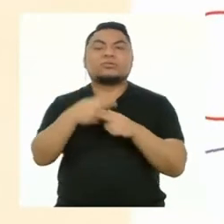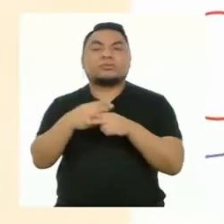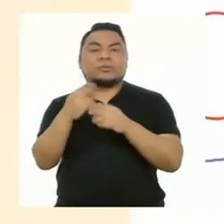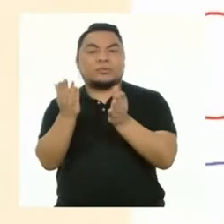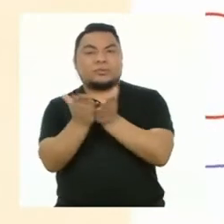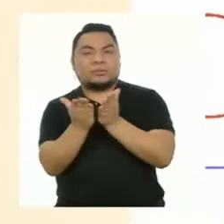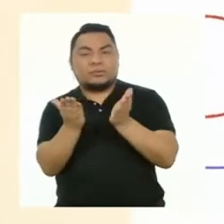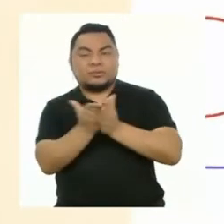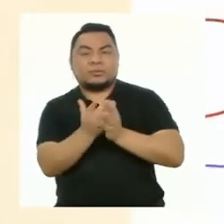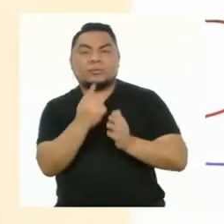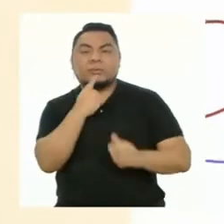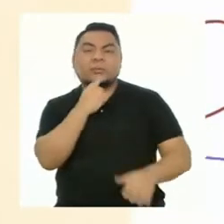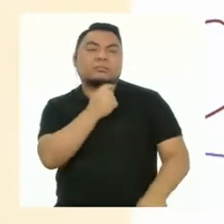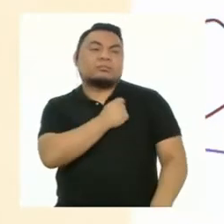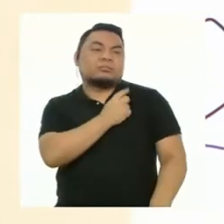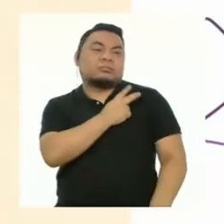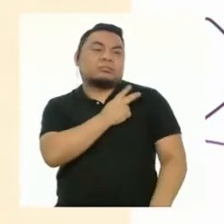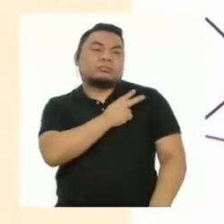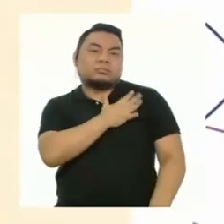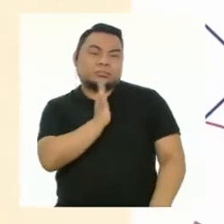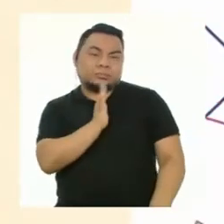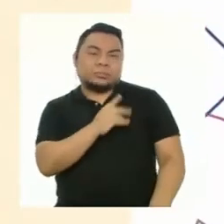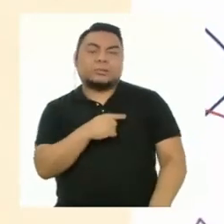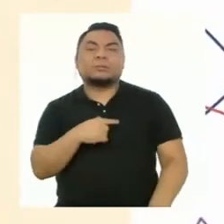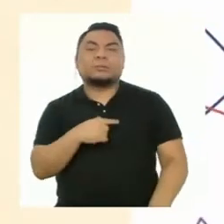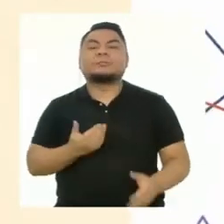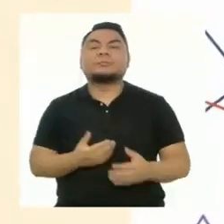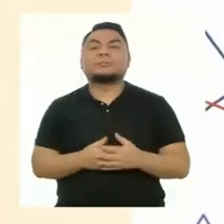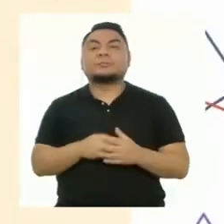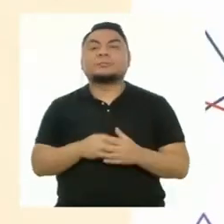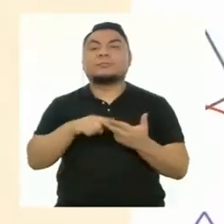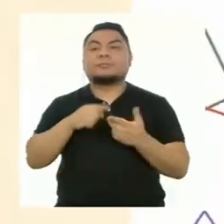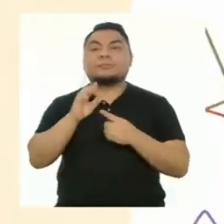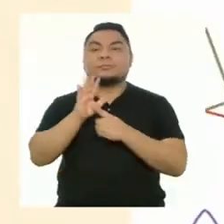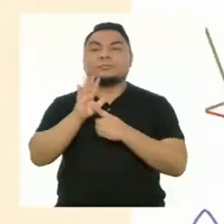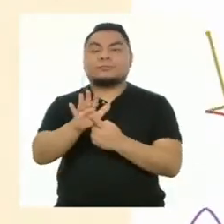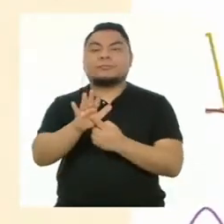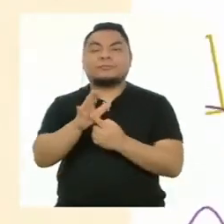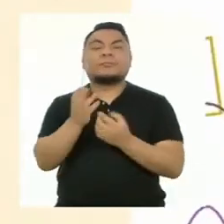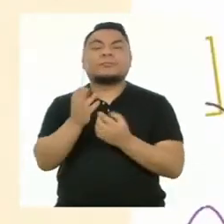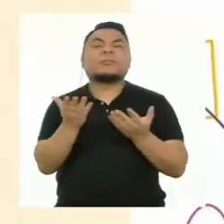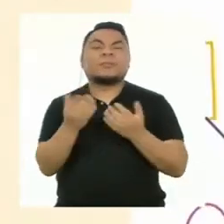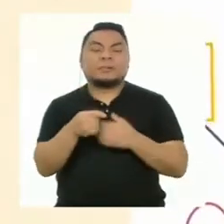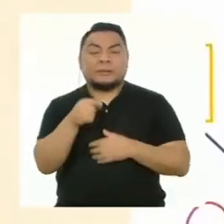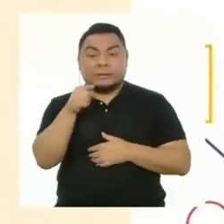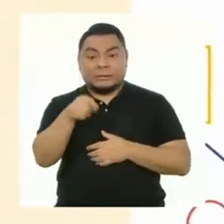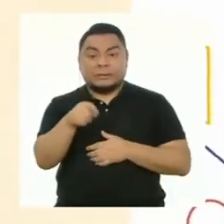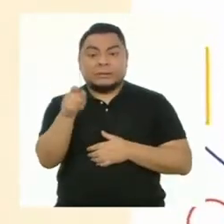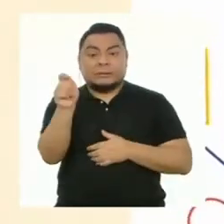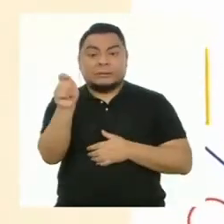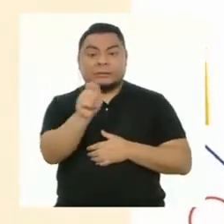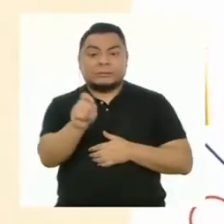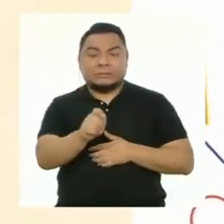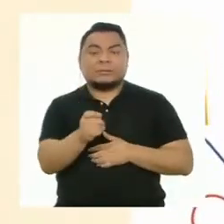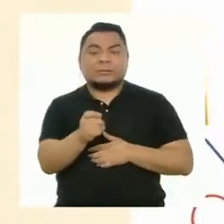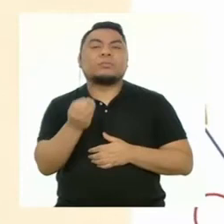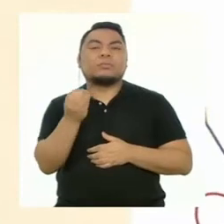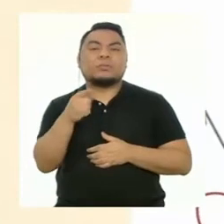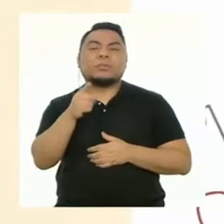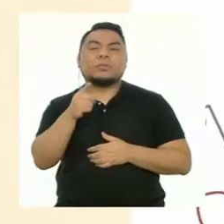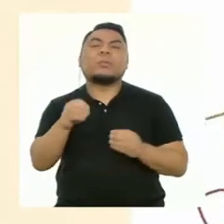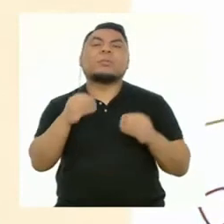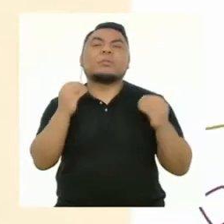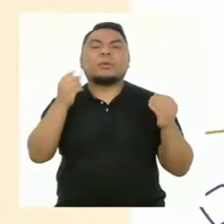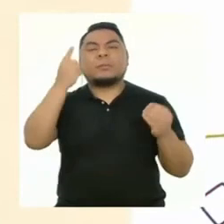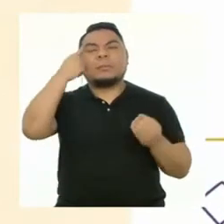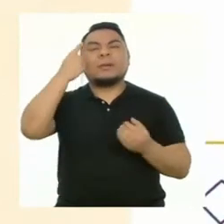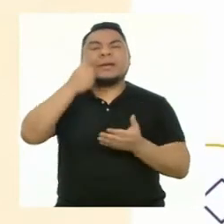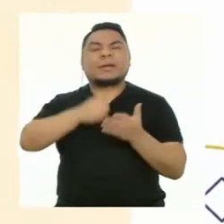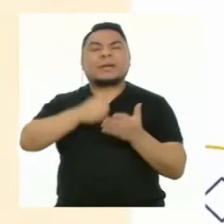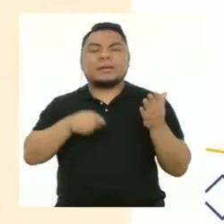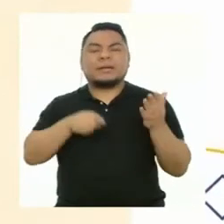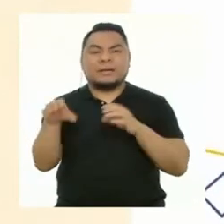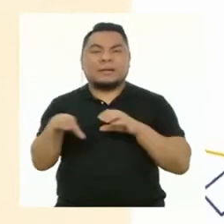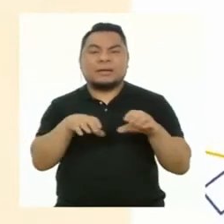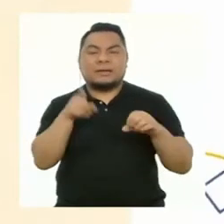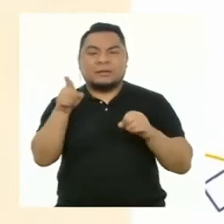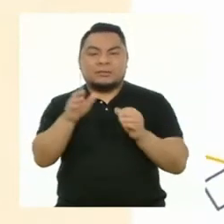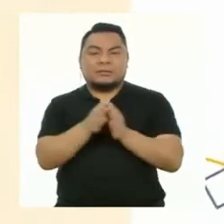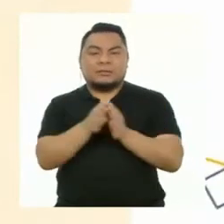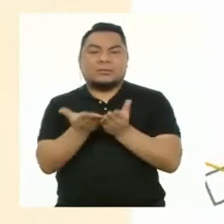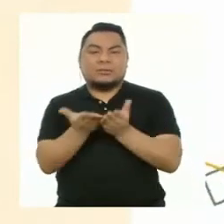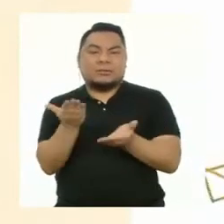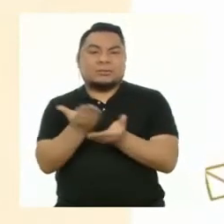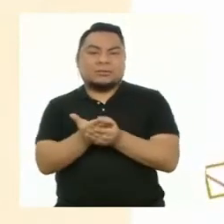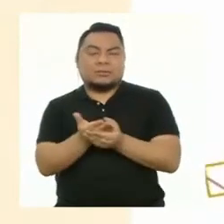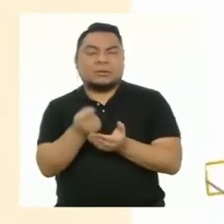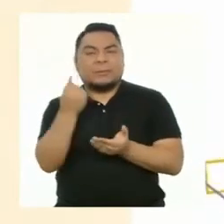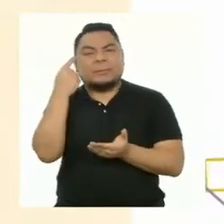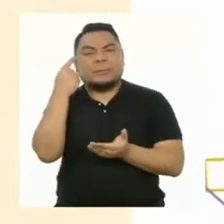colegio, grado y sección. Presentación, aquí escribe por qué y para qué has elaborado tu